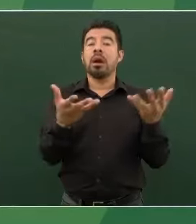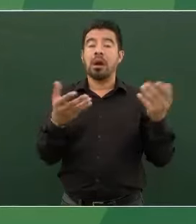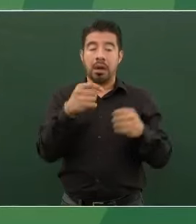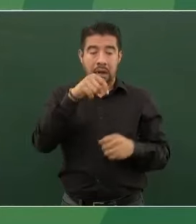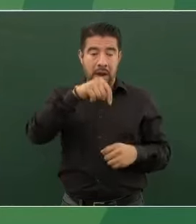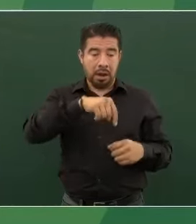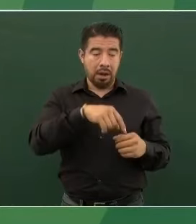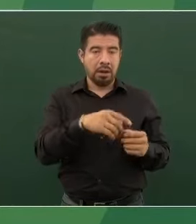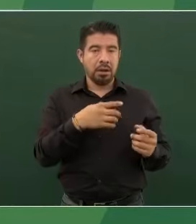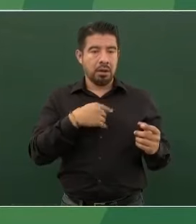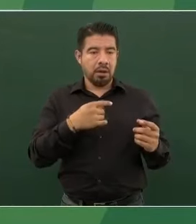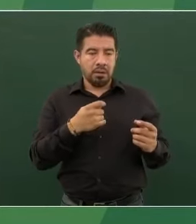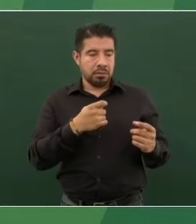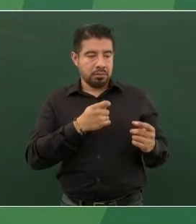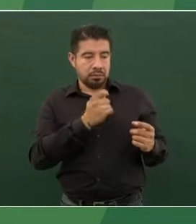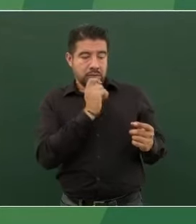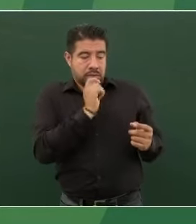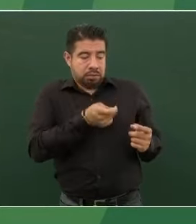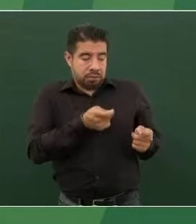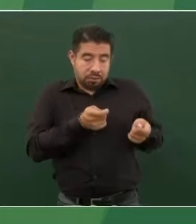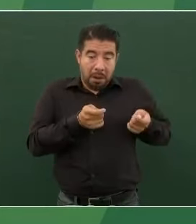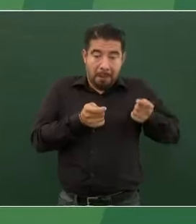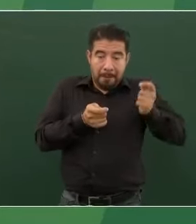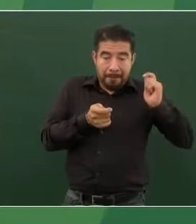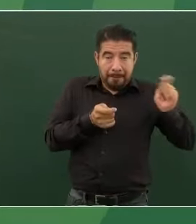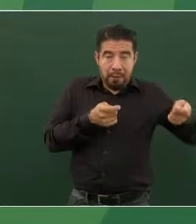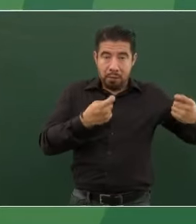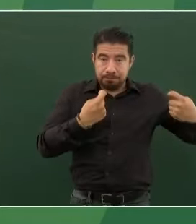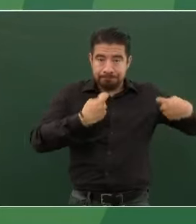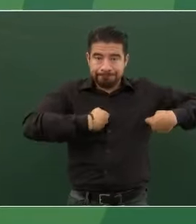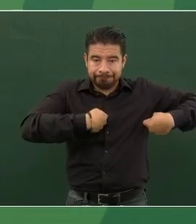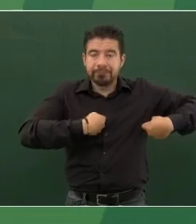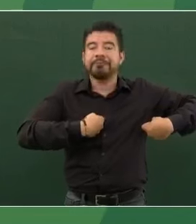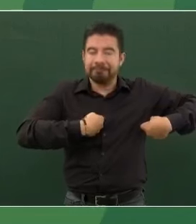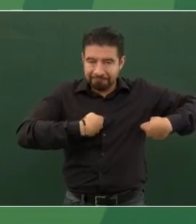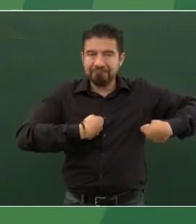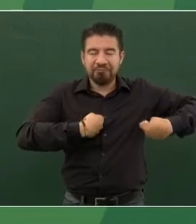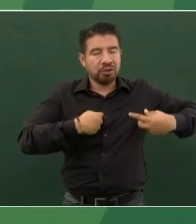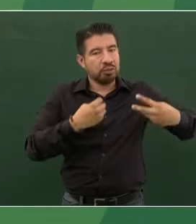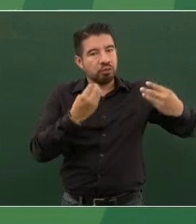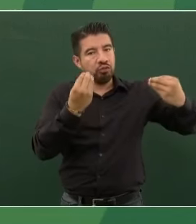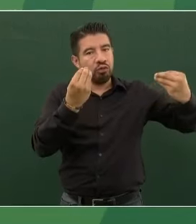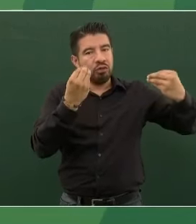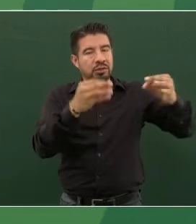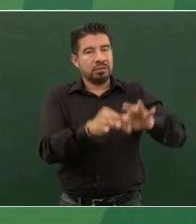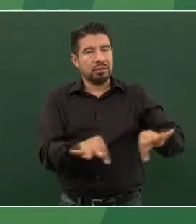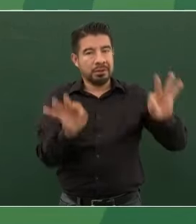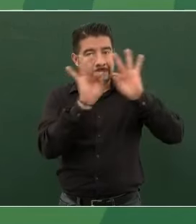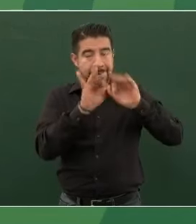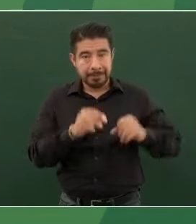desde luego la